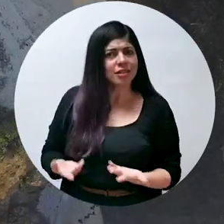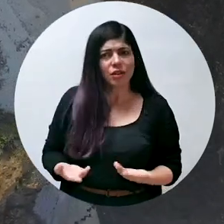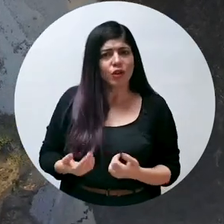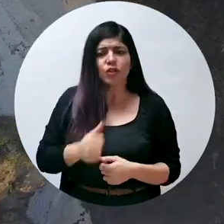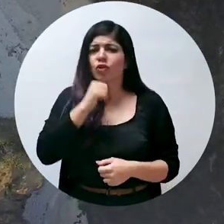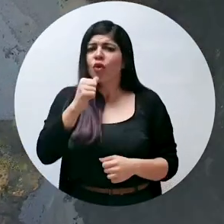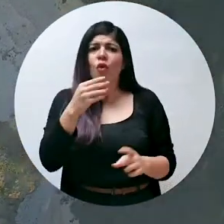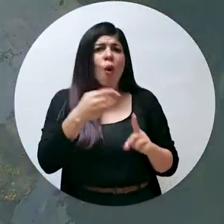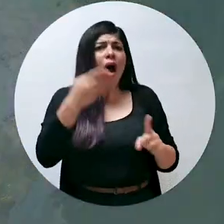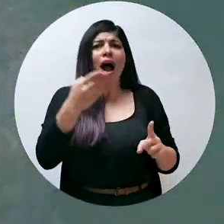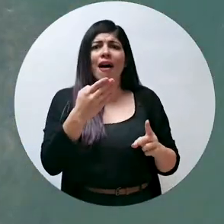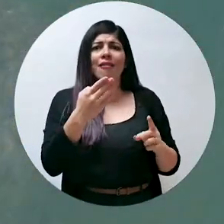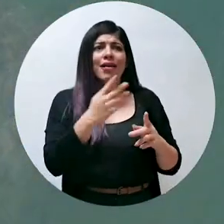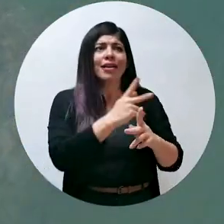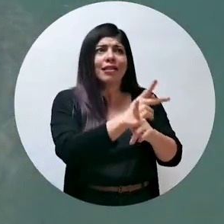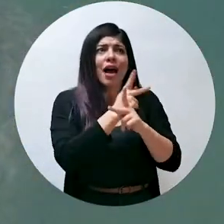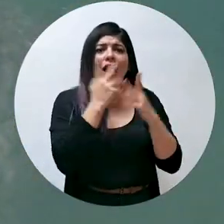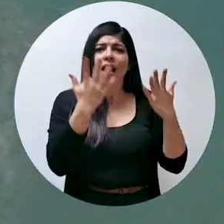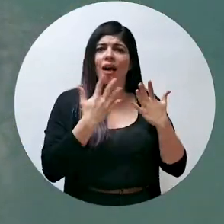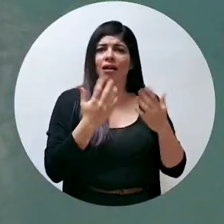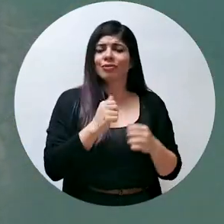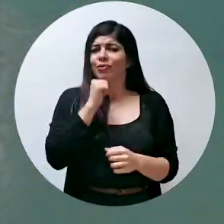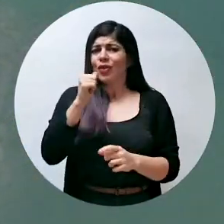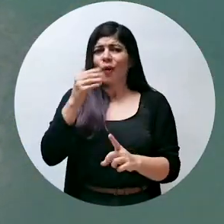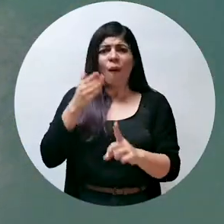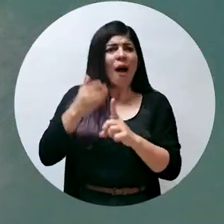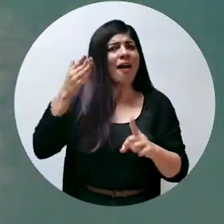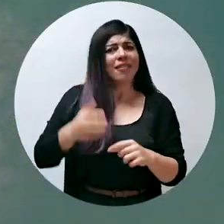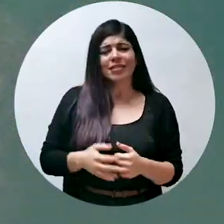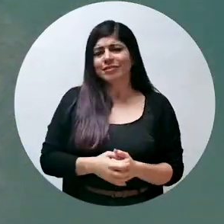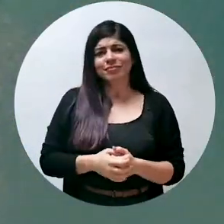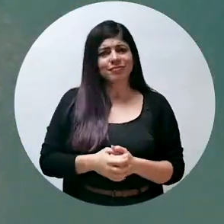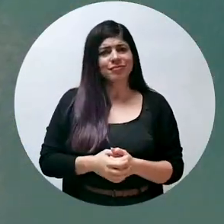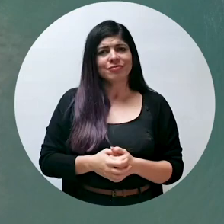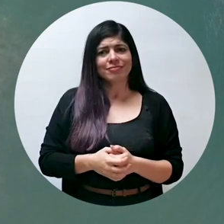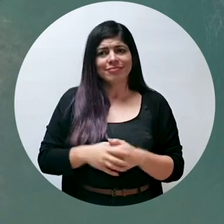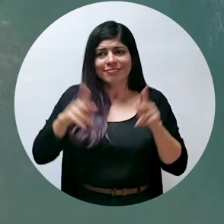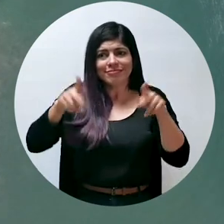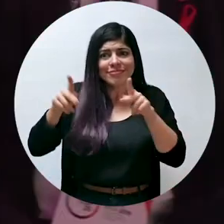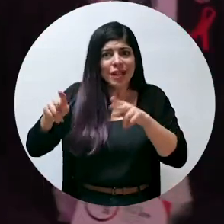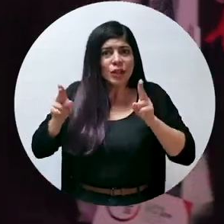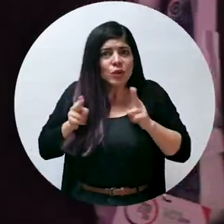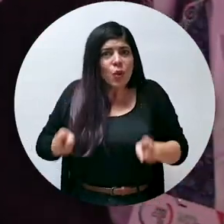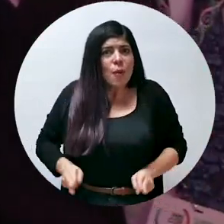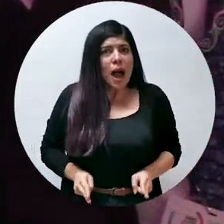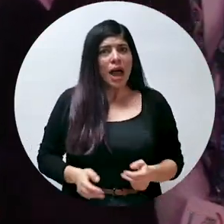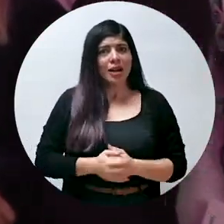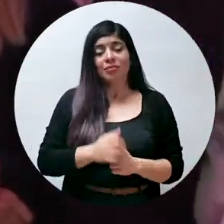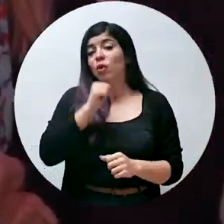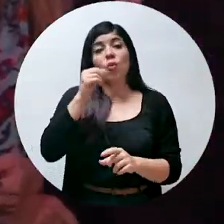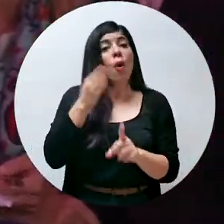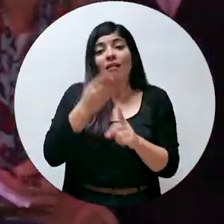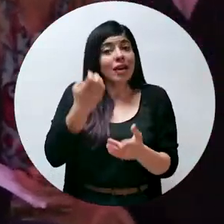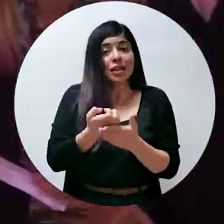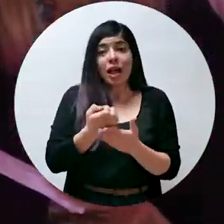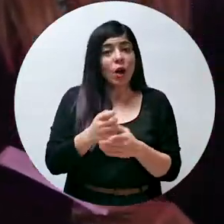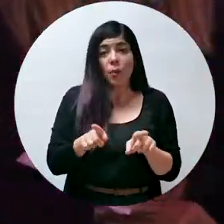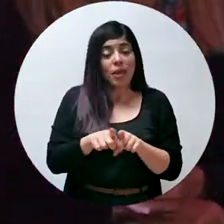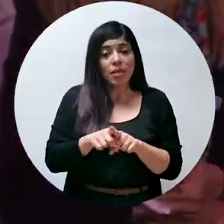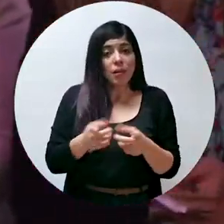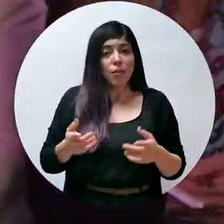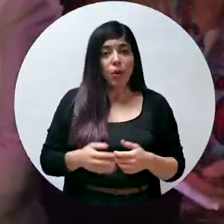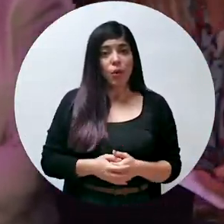perjudicar la sostenibilidad, sin perjudicar a los seres humanos y sin perjudicar a la economía.